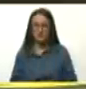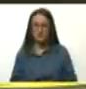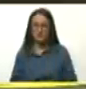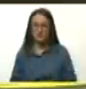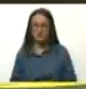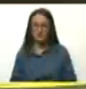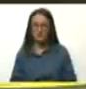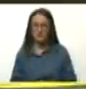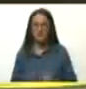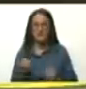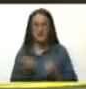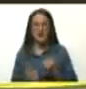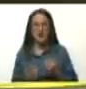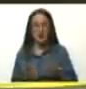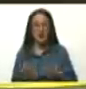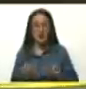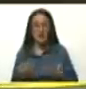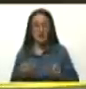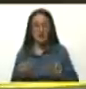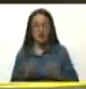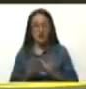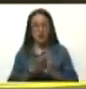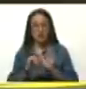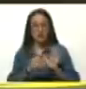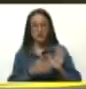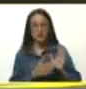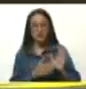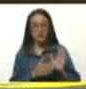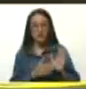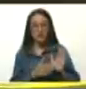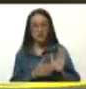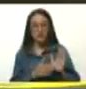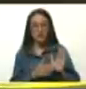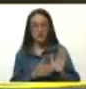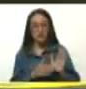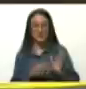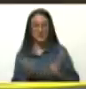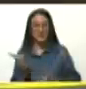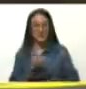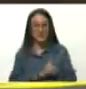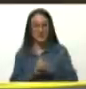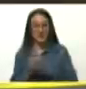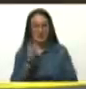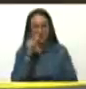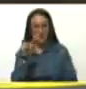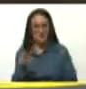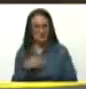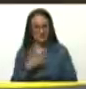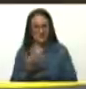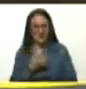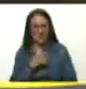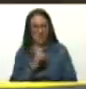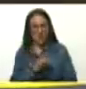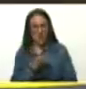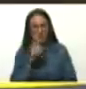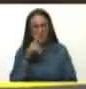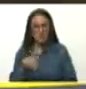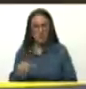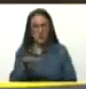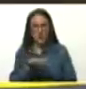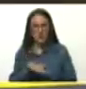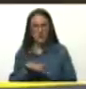Y al final quedó vigente la constitución de la dictadura de Pinochet. ¡Qué dolor para los pueblos!